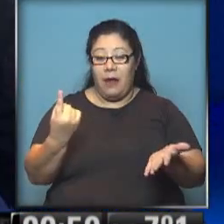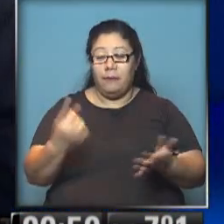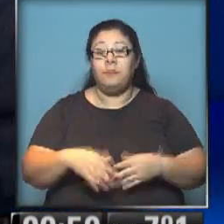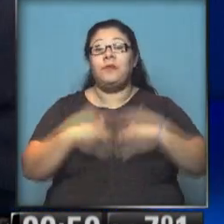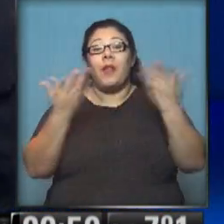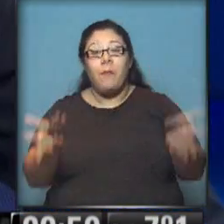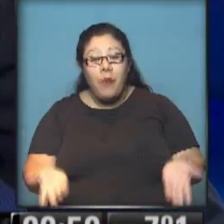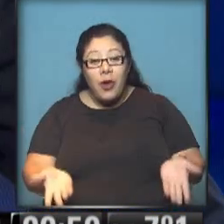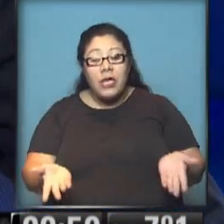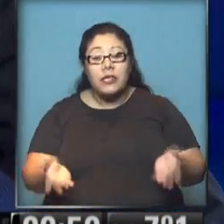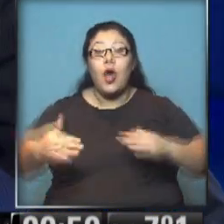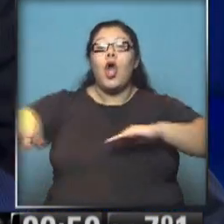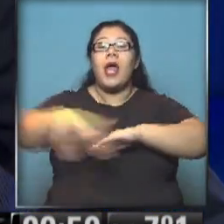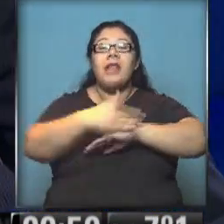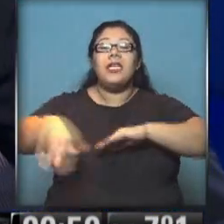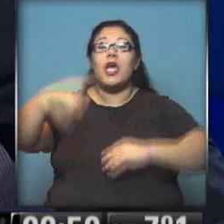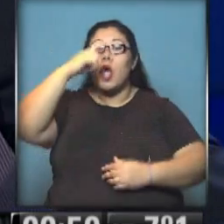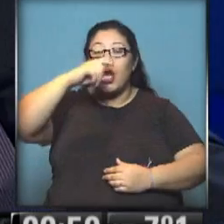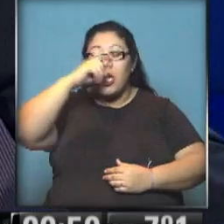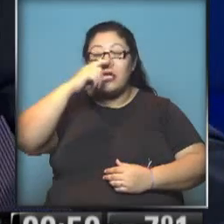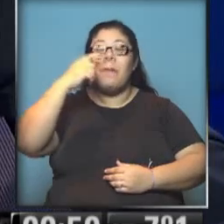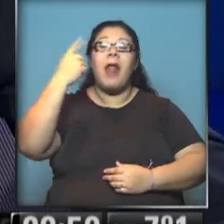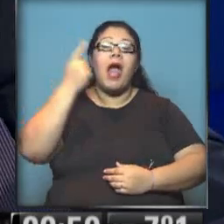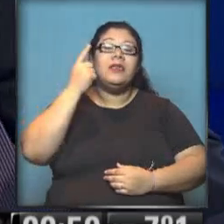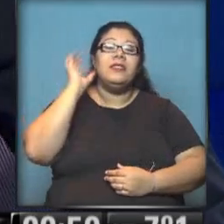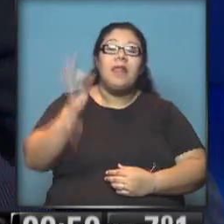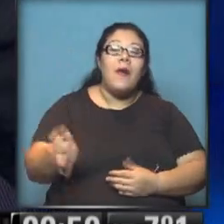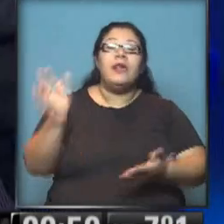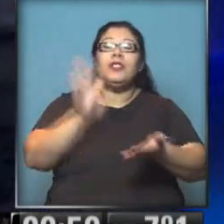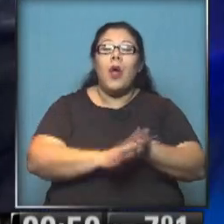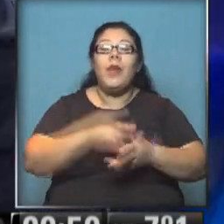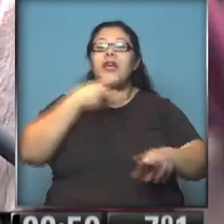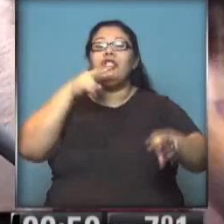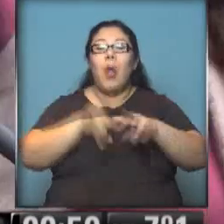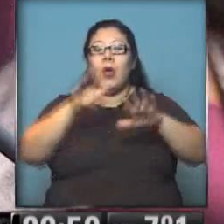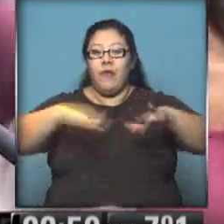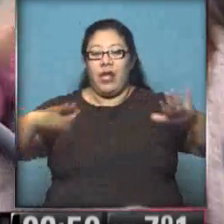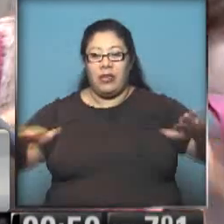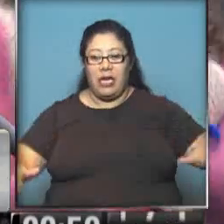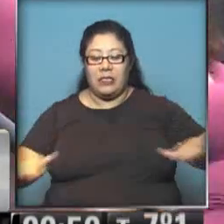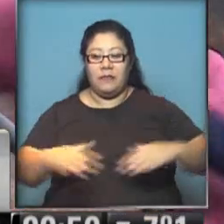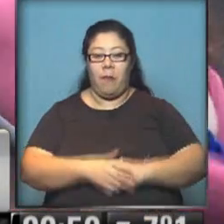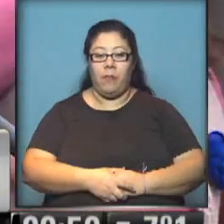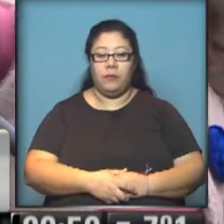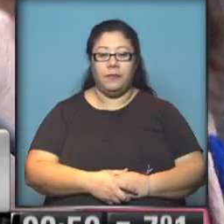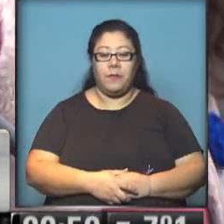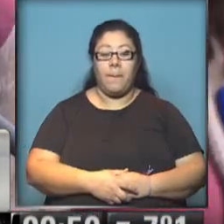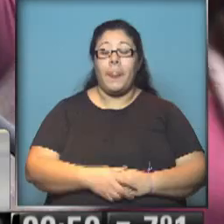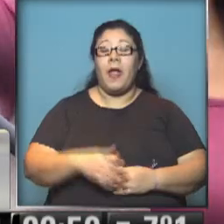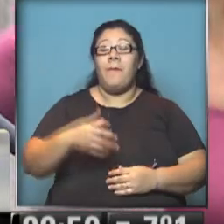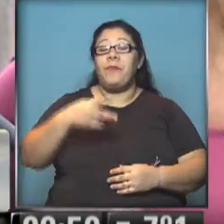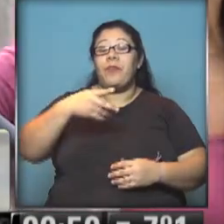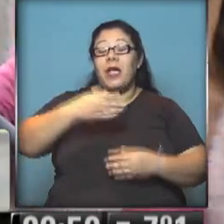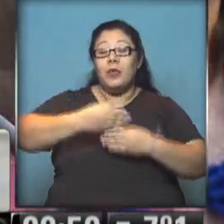Por eso nos vamos a la calle Corrientes para conocer la oferta de espectáculos infantiles. Esta obra es una obra que